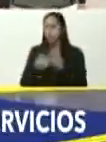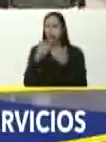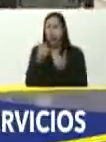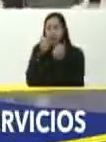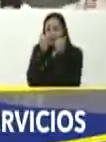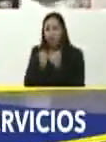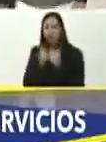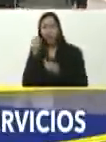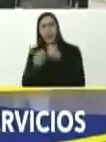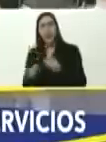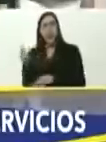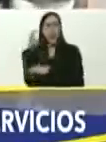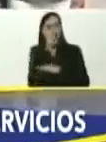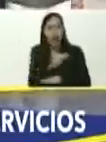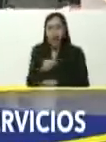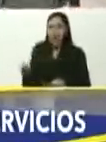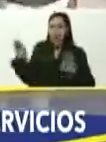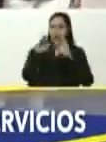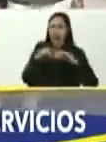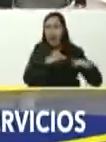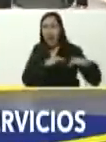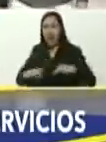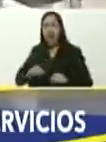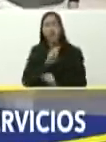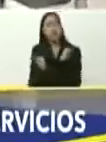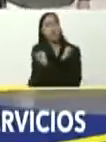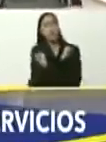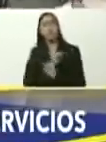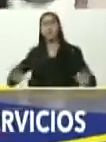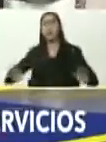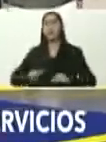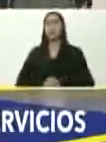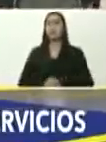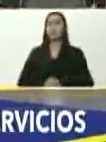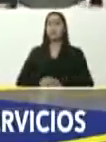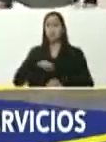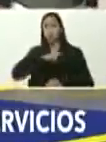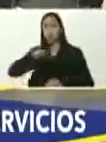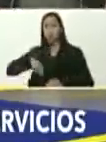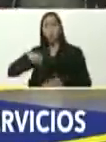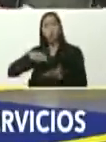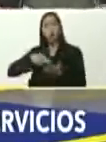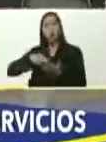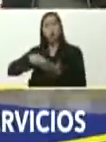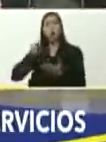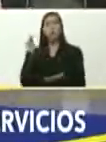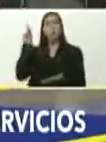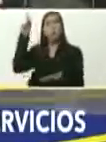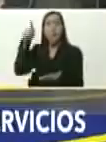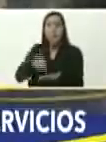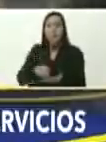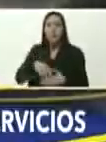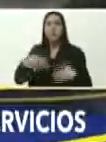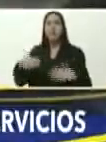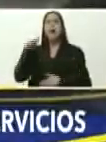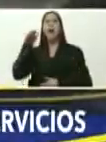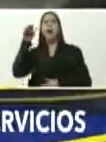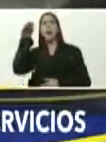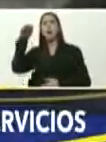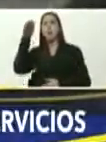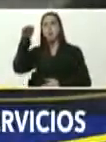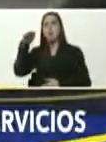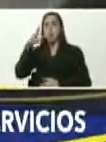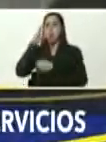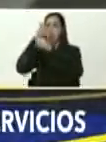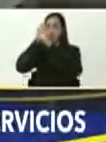ni amenazas, ni sanciones, lo que vamos es caminando, caminando hacia dónde, hacia el futuro, hacia la